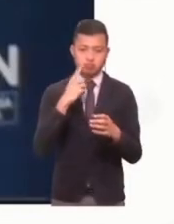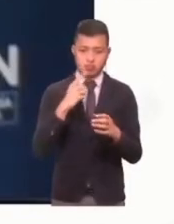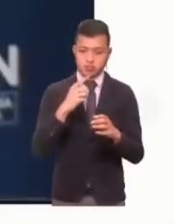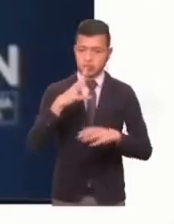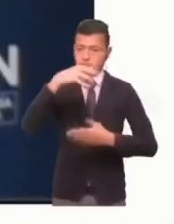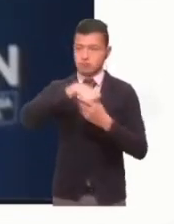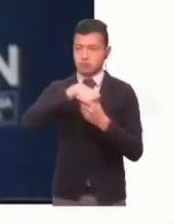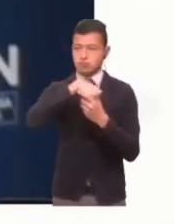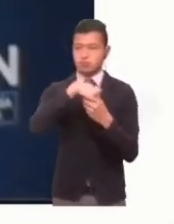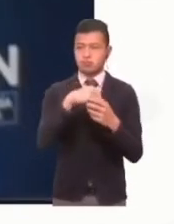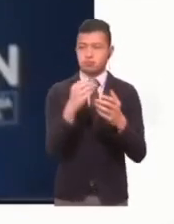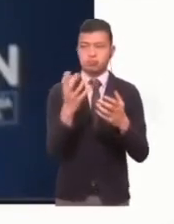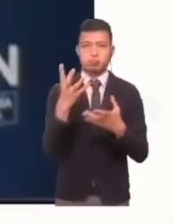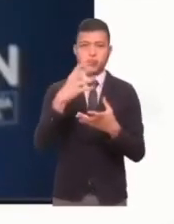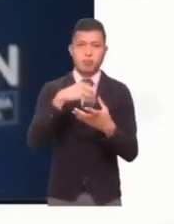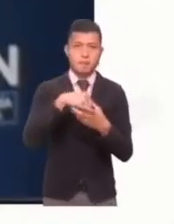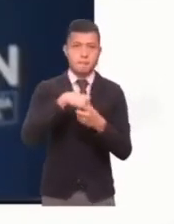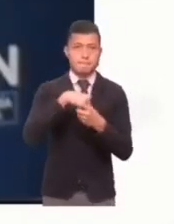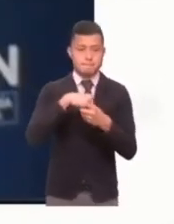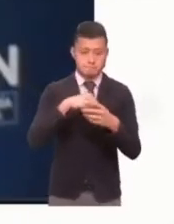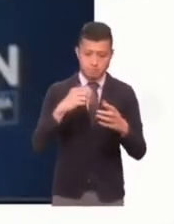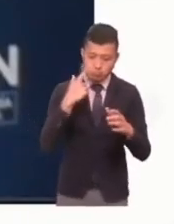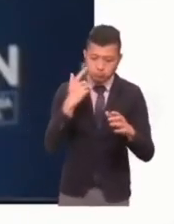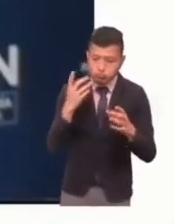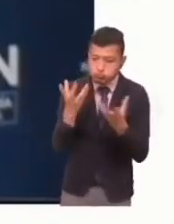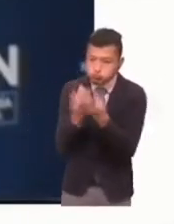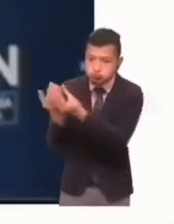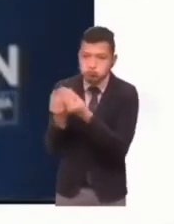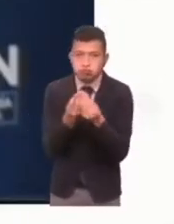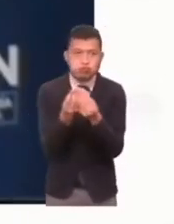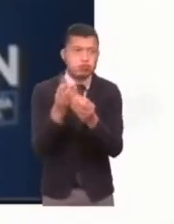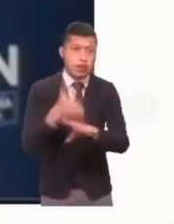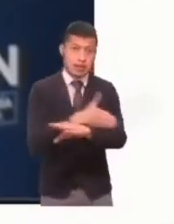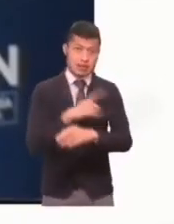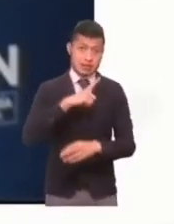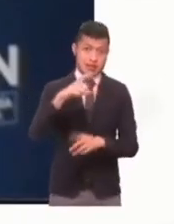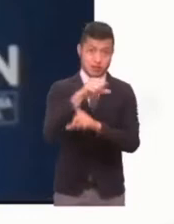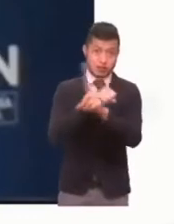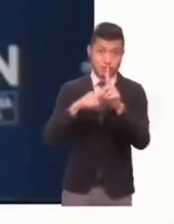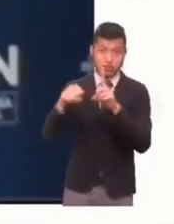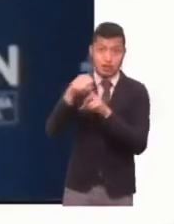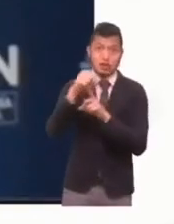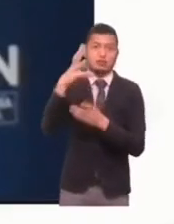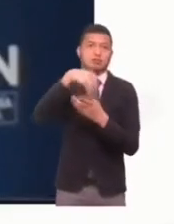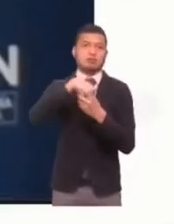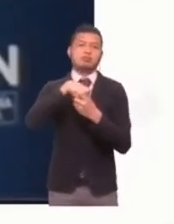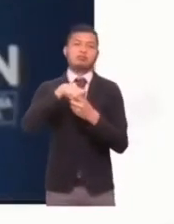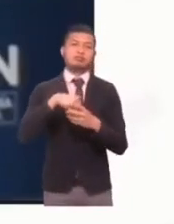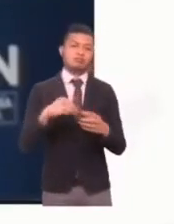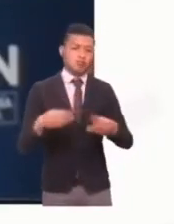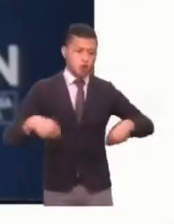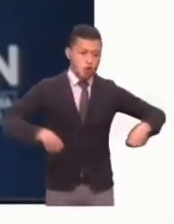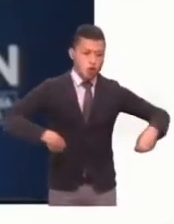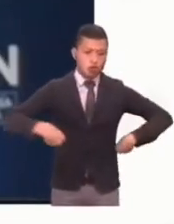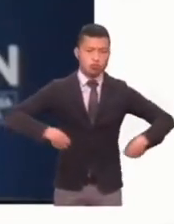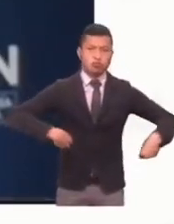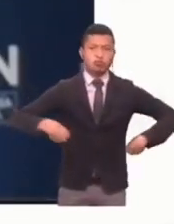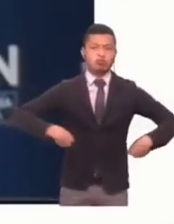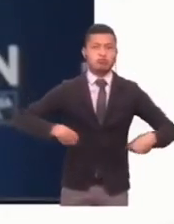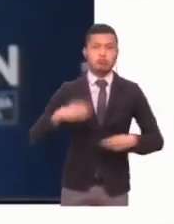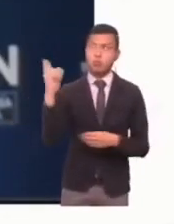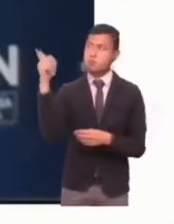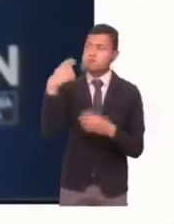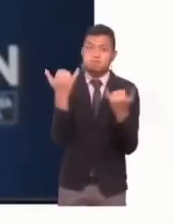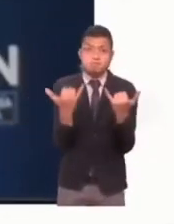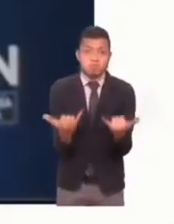Por eso se produce ese ensañamiento con los líderes sociales. Y José Miguel mencionaba algo muy importante, la corrupción hoy en día, que es parte